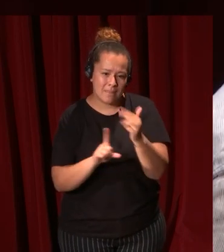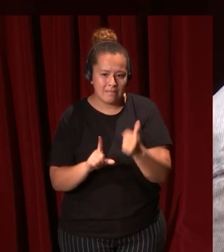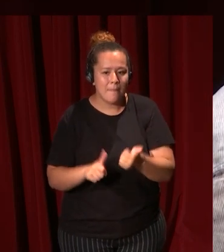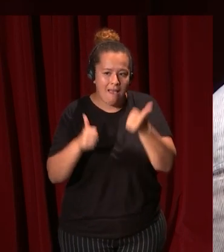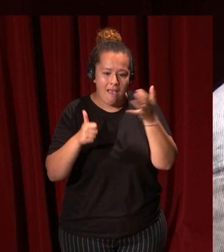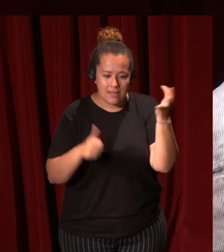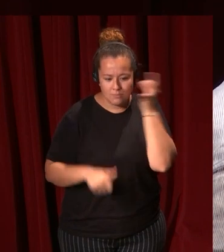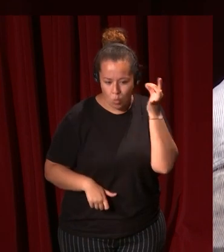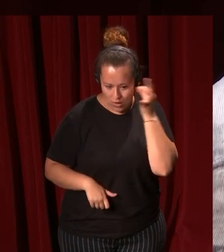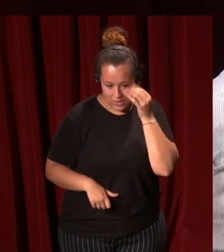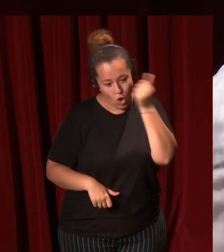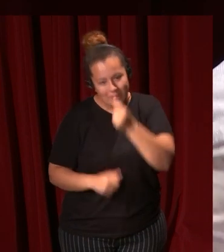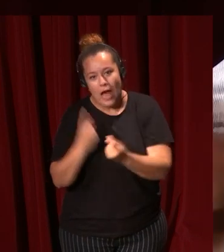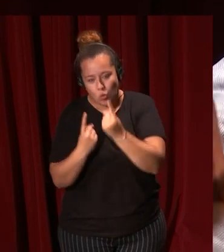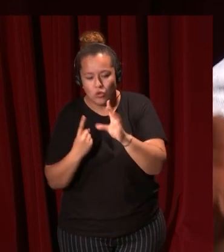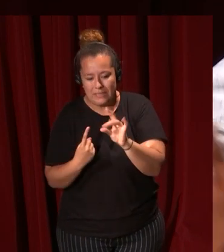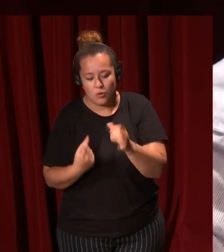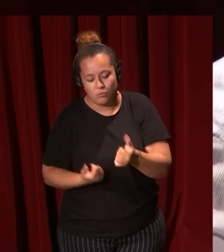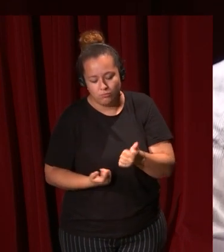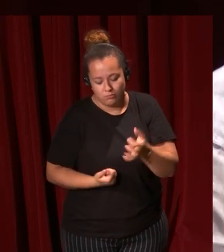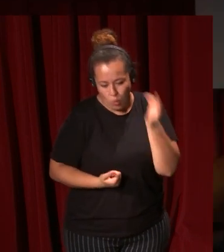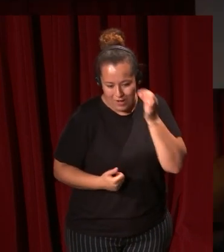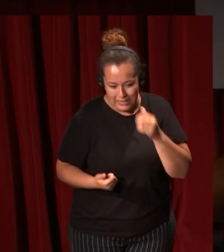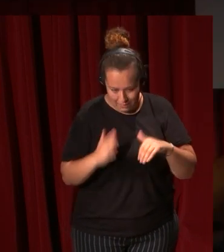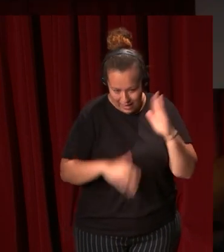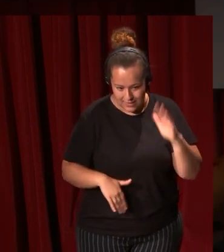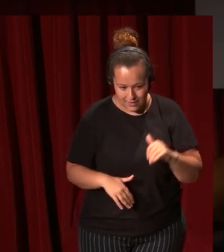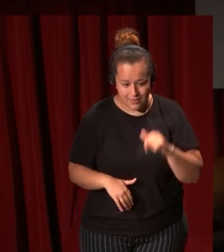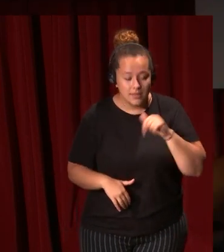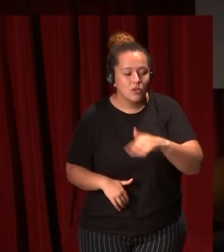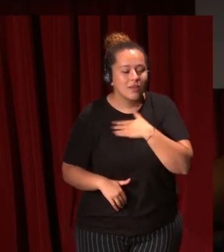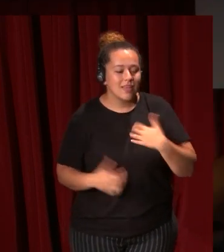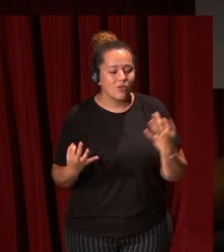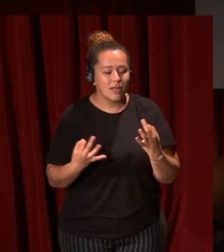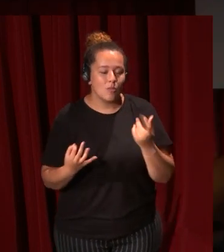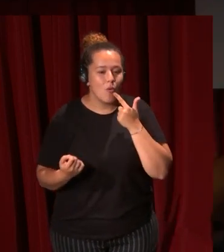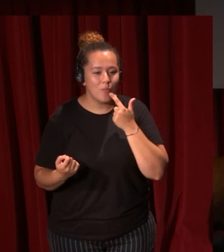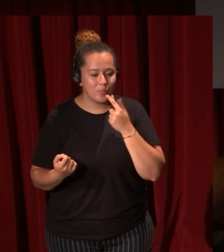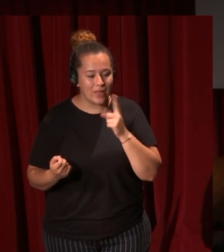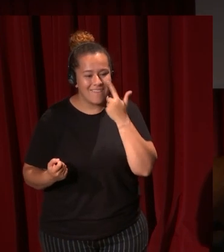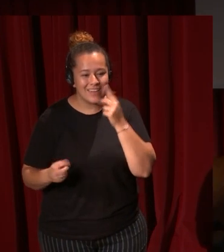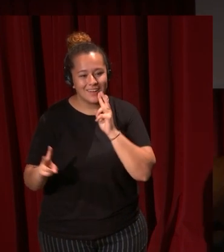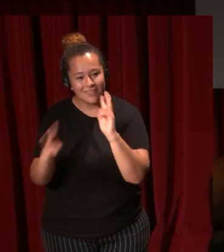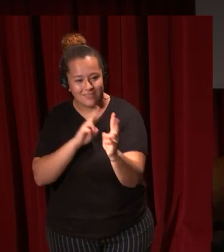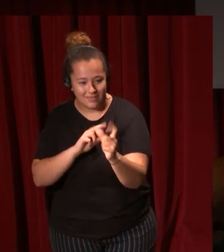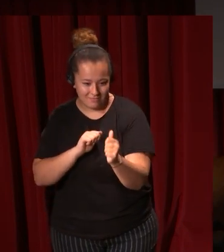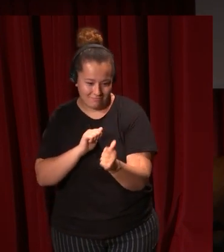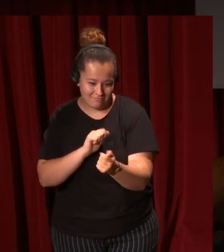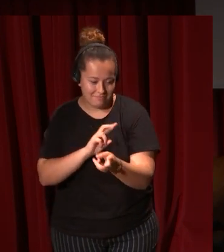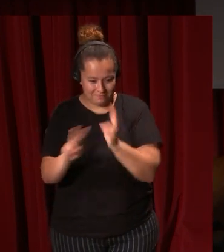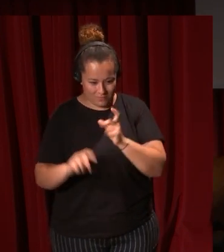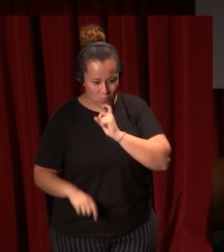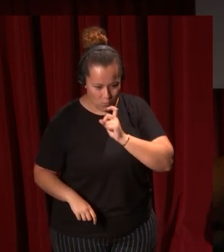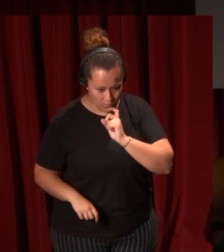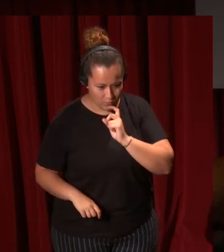hombres también en esta pared lo que quiero plantear es una relación de causa y efecto pero con muchas décadas ya de distancia